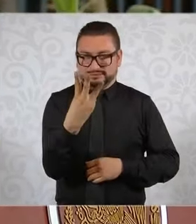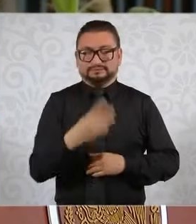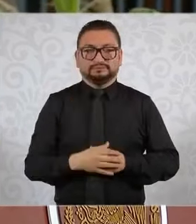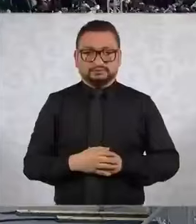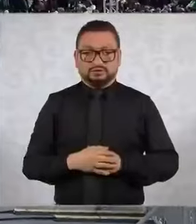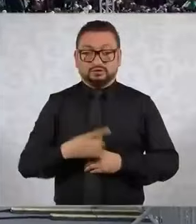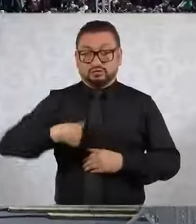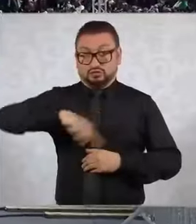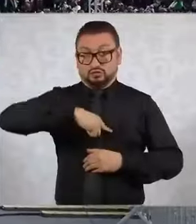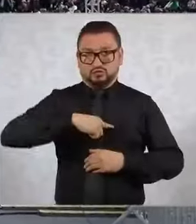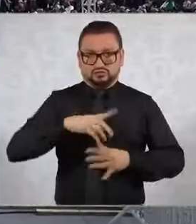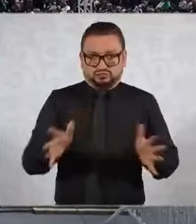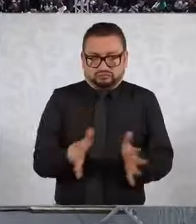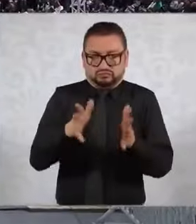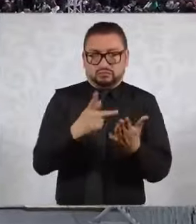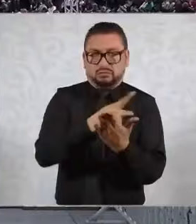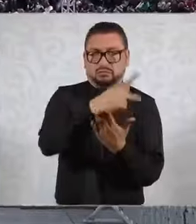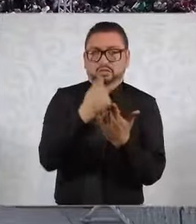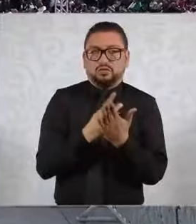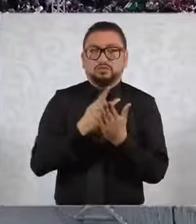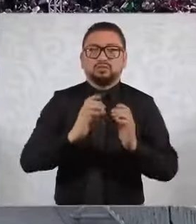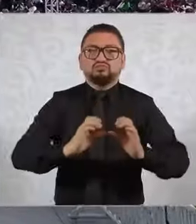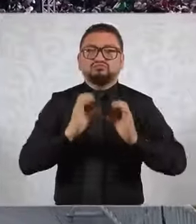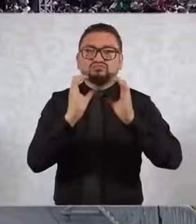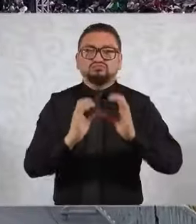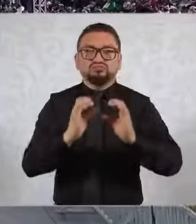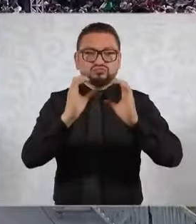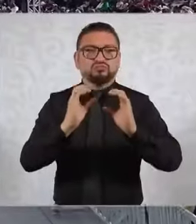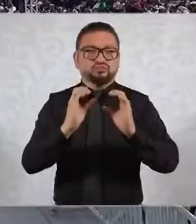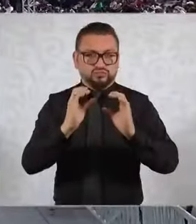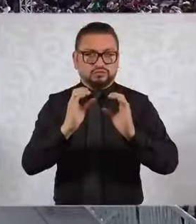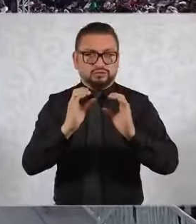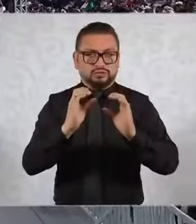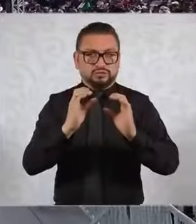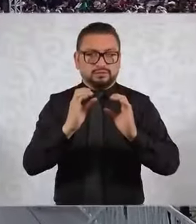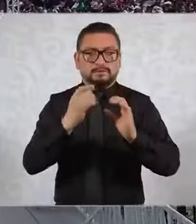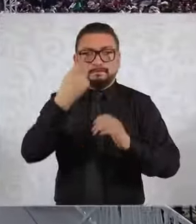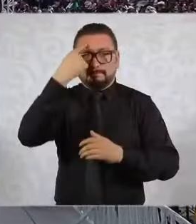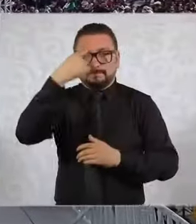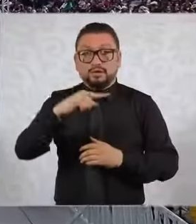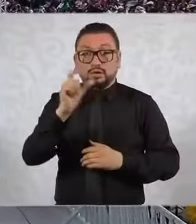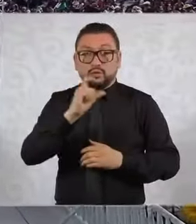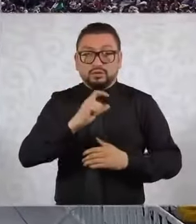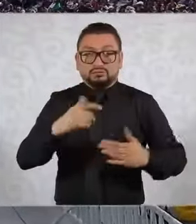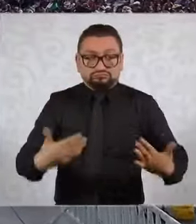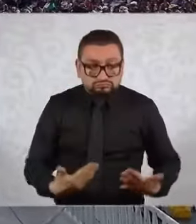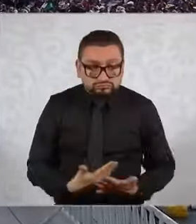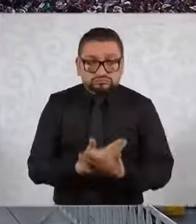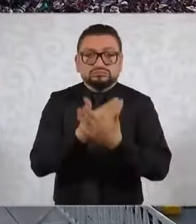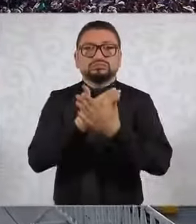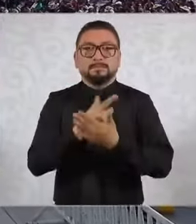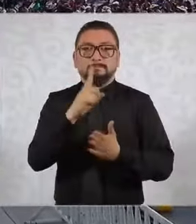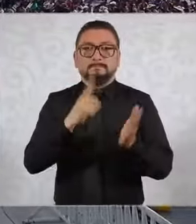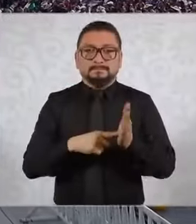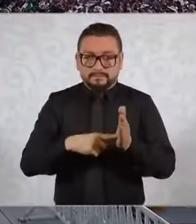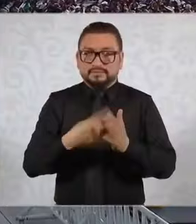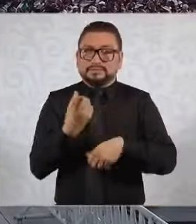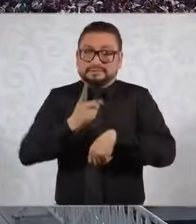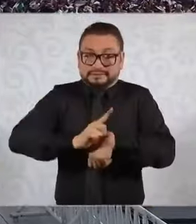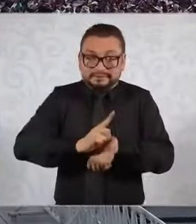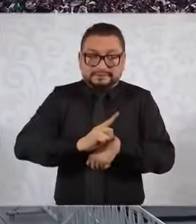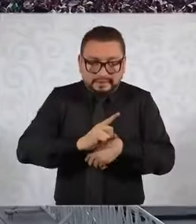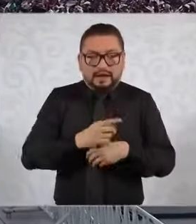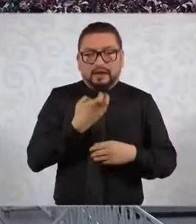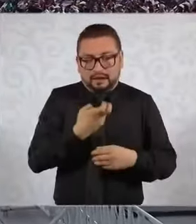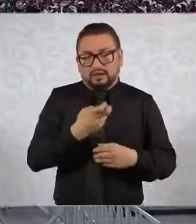Impulsaremos un programa de cuidados para los primeros mil días de vida. Acompañaremos a las mujeres